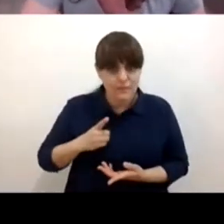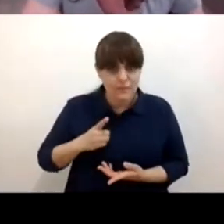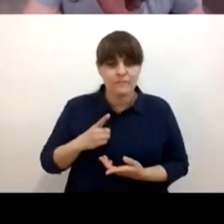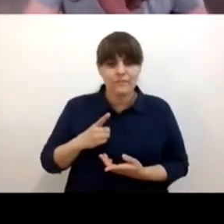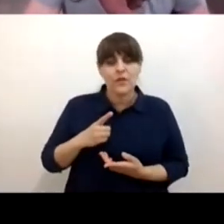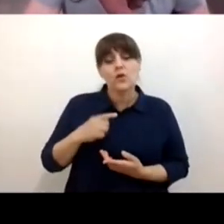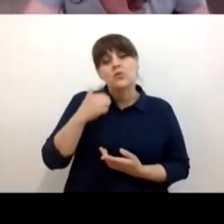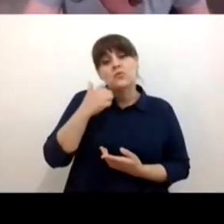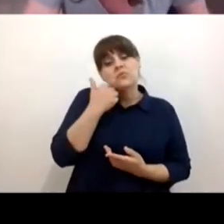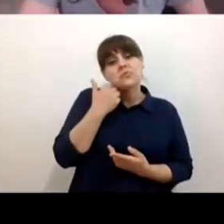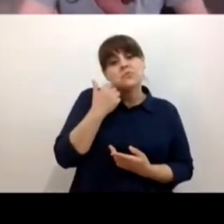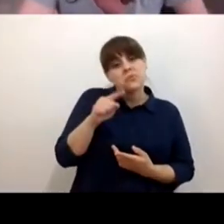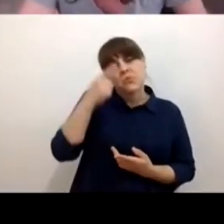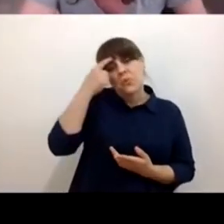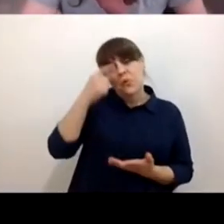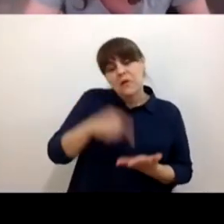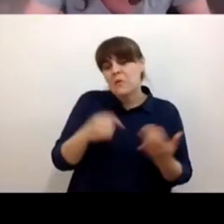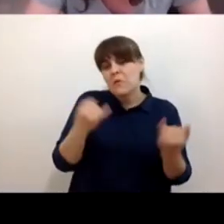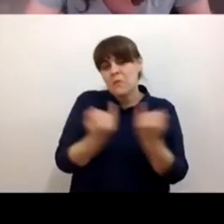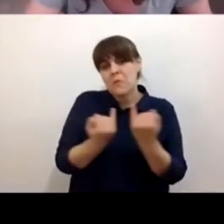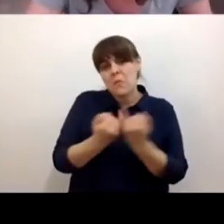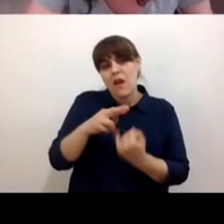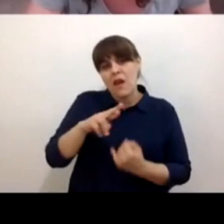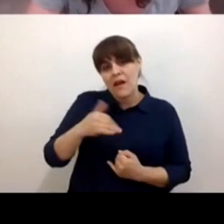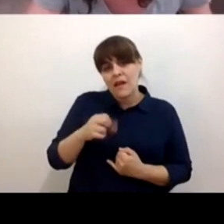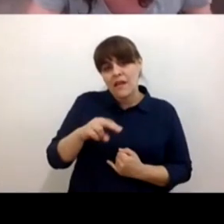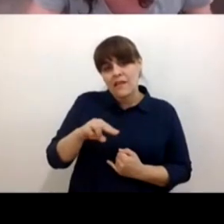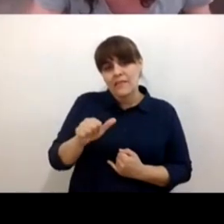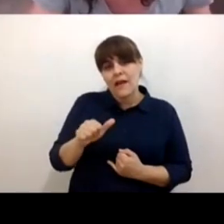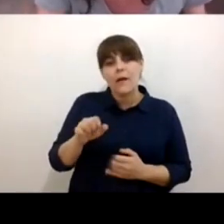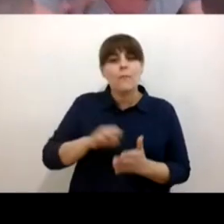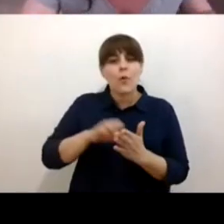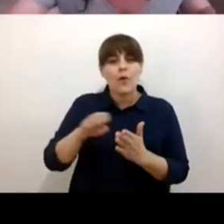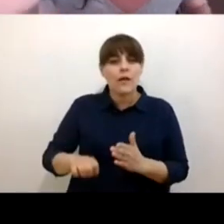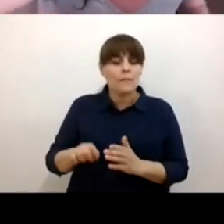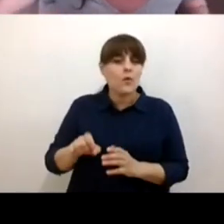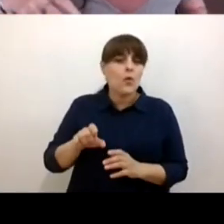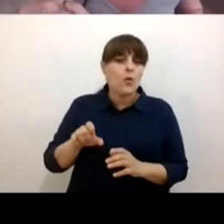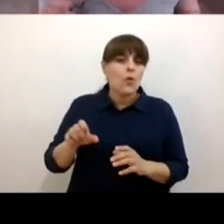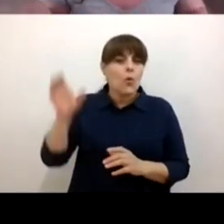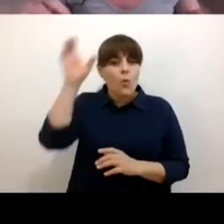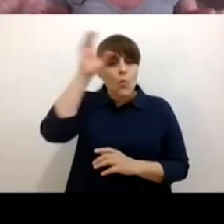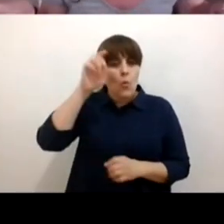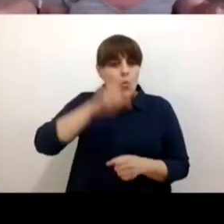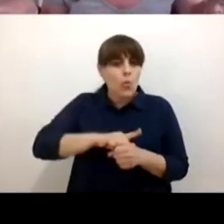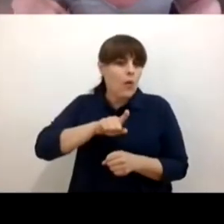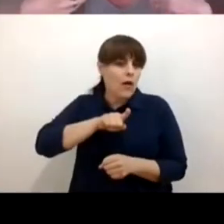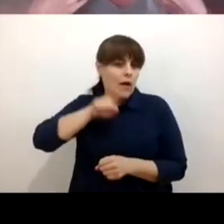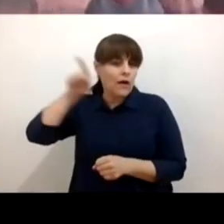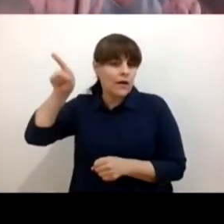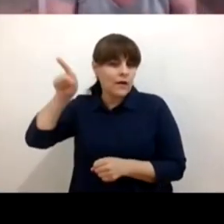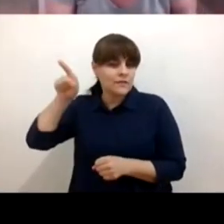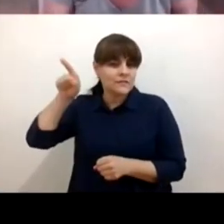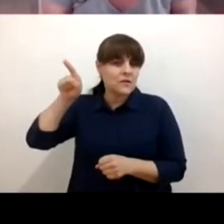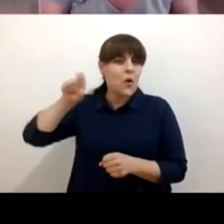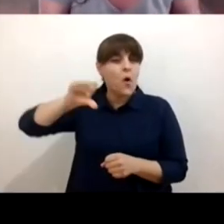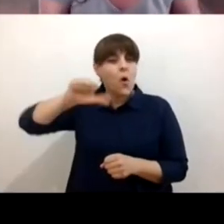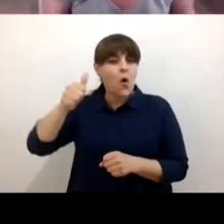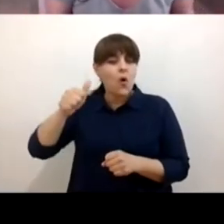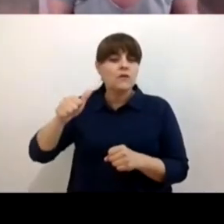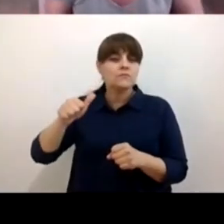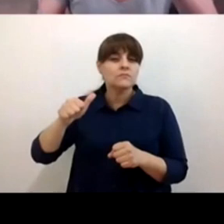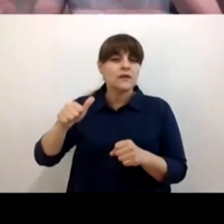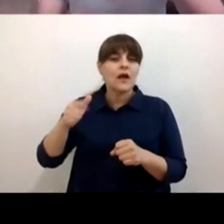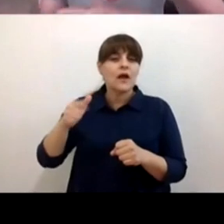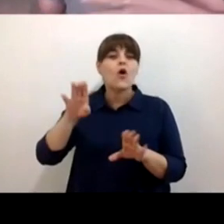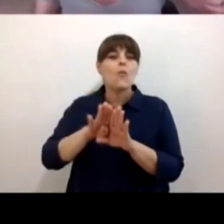apostaría a lo mismo que Reina ¿no? pensando en culturas como la orienta o culturas orientales en donde hay esta otra aproximación a la